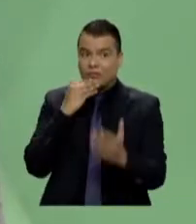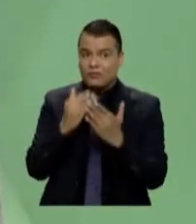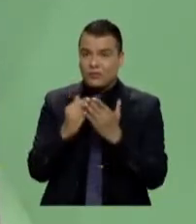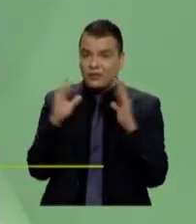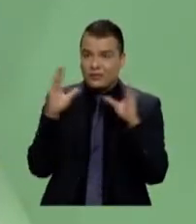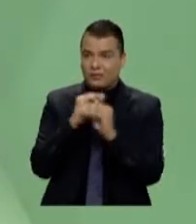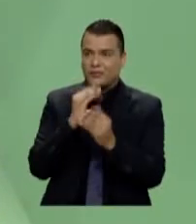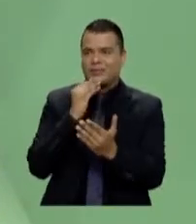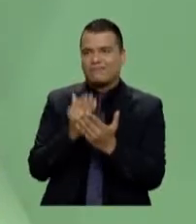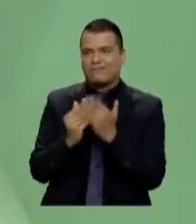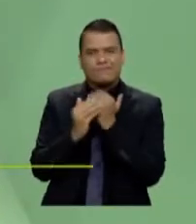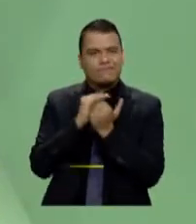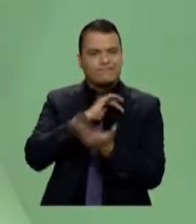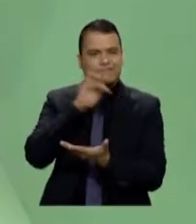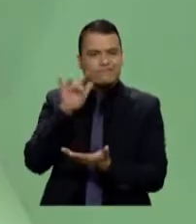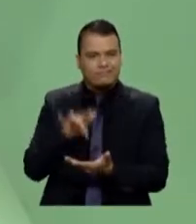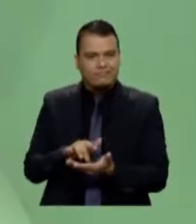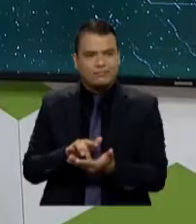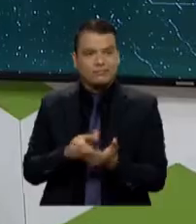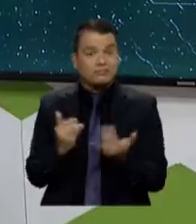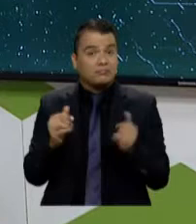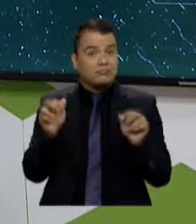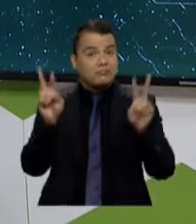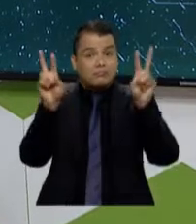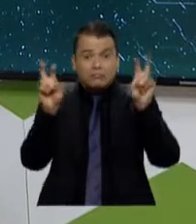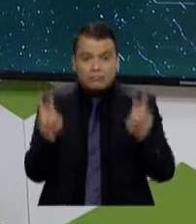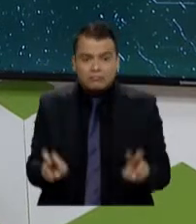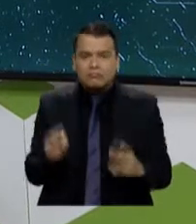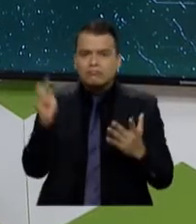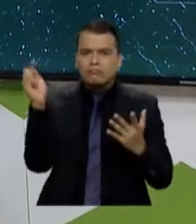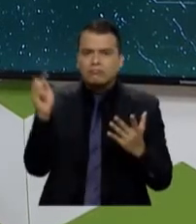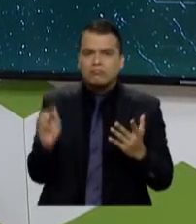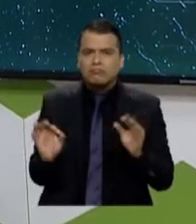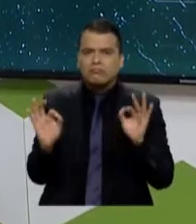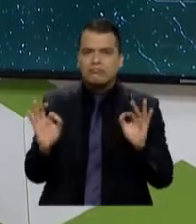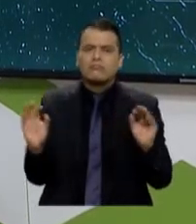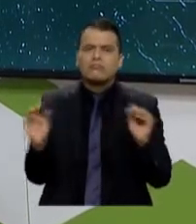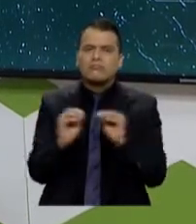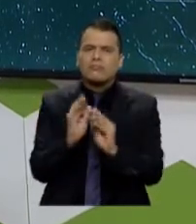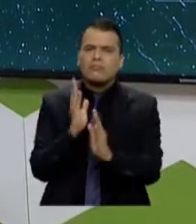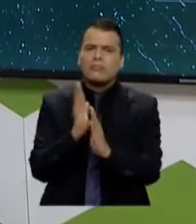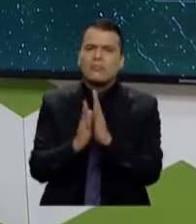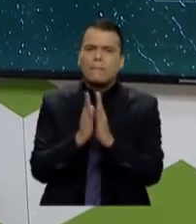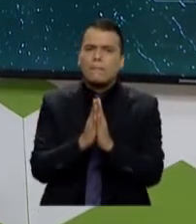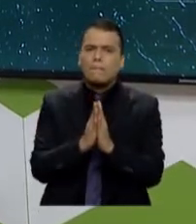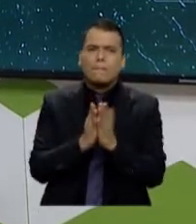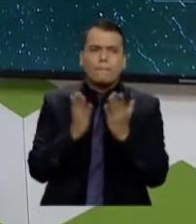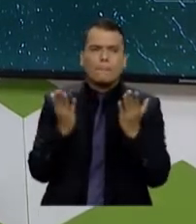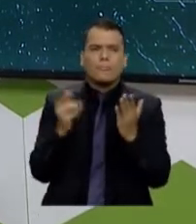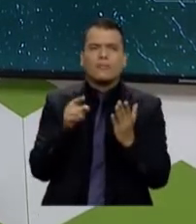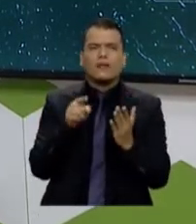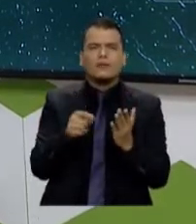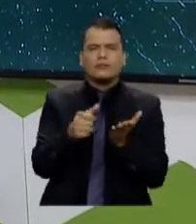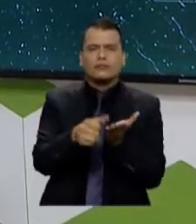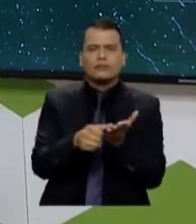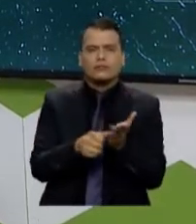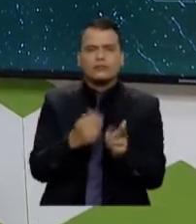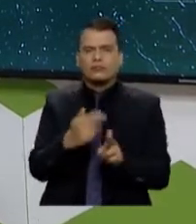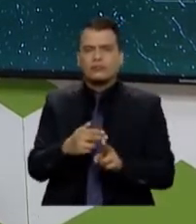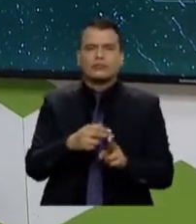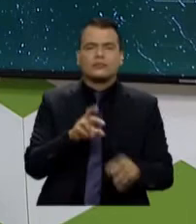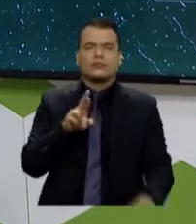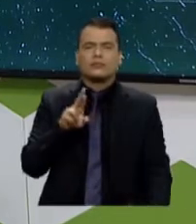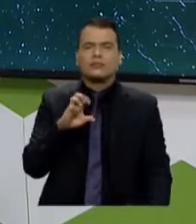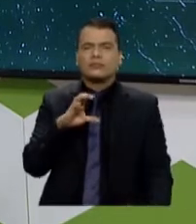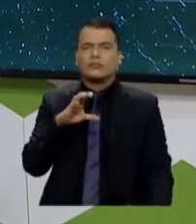invitación. Muchísimas gracias mucho por hablar el día de hoy. Así que empecemos contando a nuestros televidentes qué es Reconecta Colombia y cuál es la relación